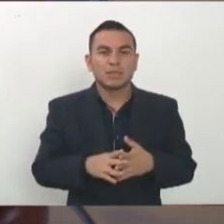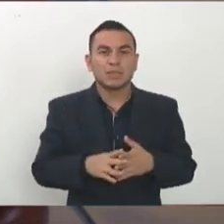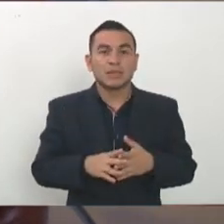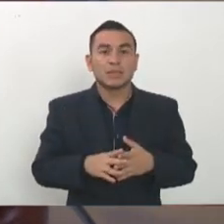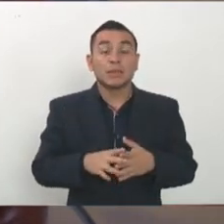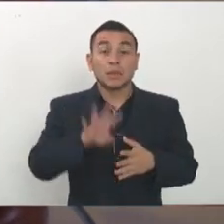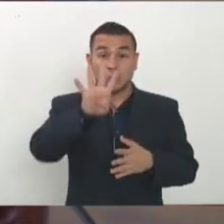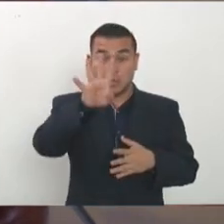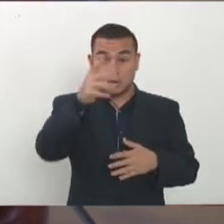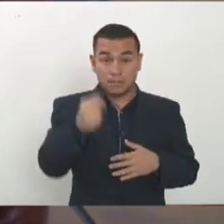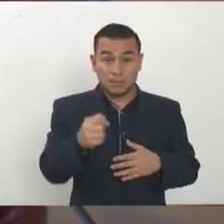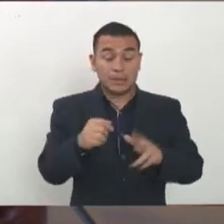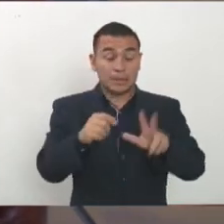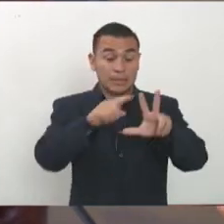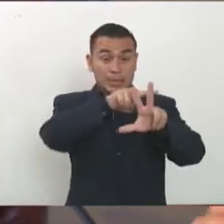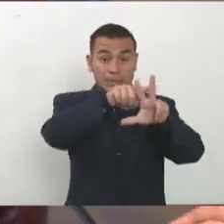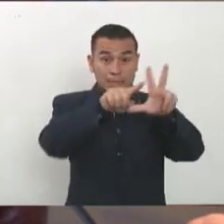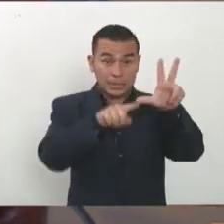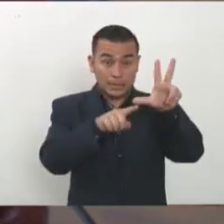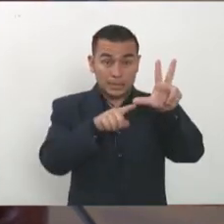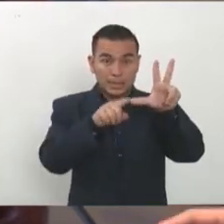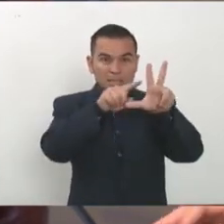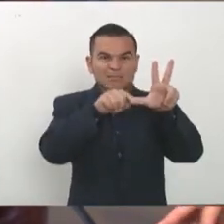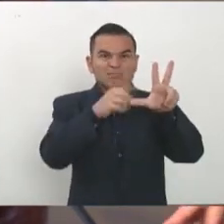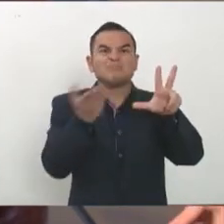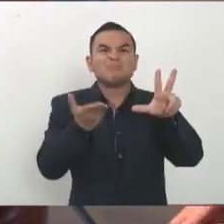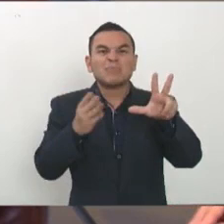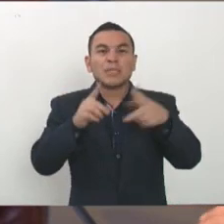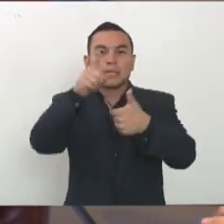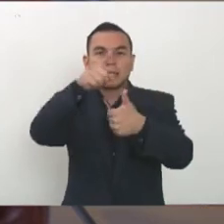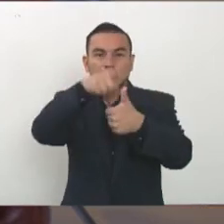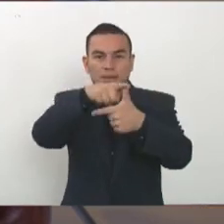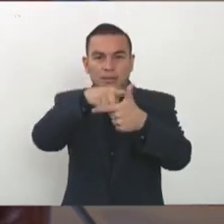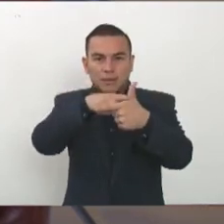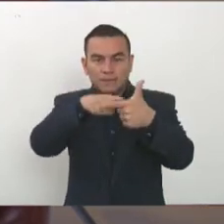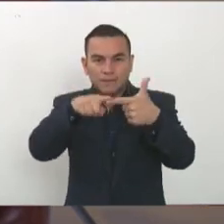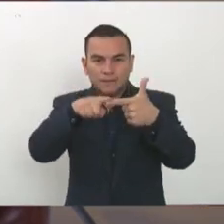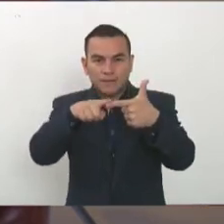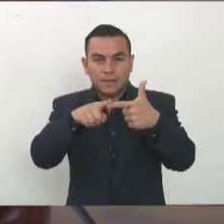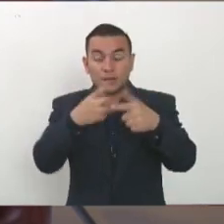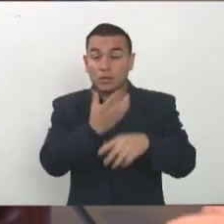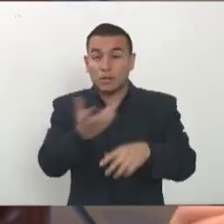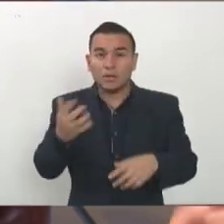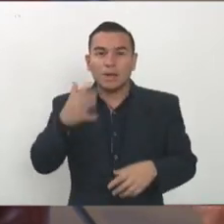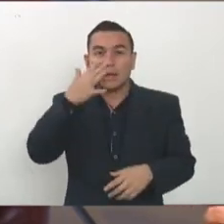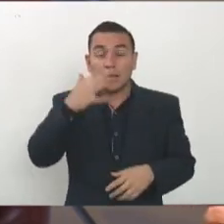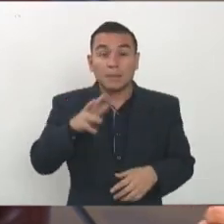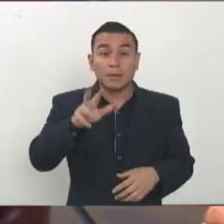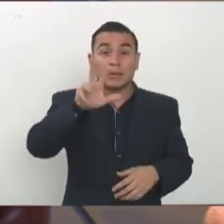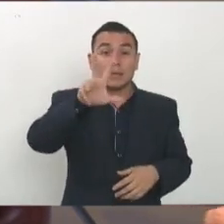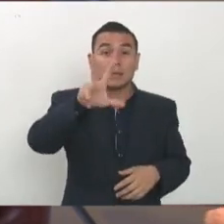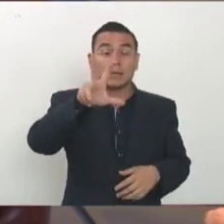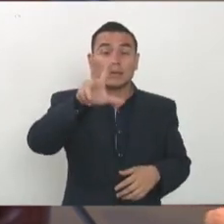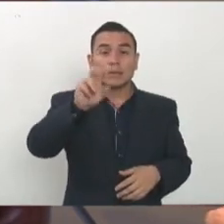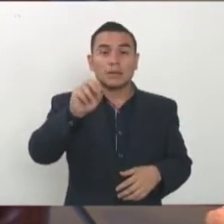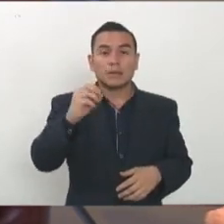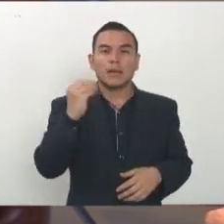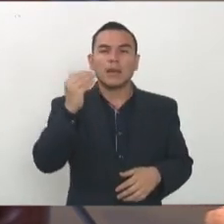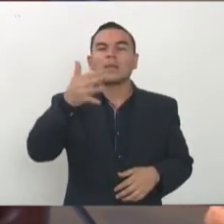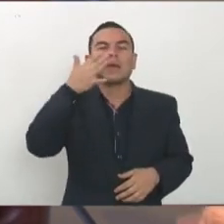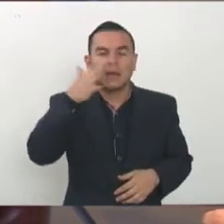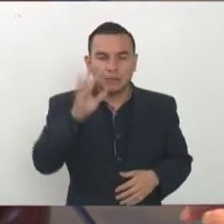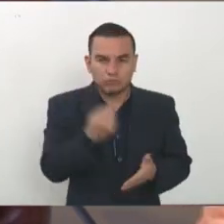vamos a hacer es que esos tres meses van a ser diluidos en lo que resta del contrato por decir si usted tiene una hipoteca de 30 años y ya pagó 13 años